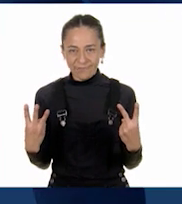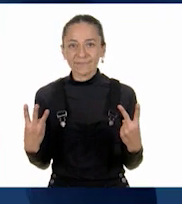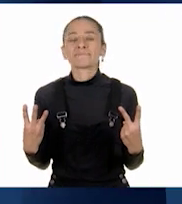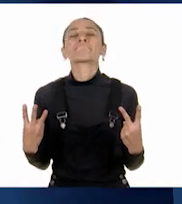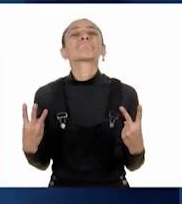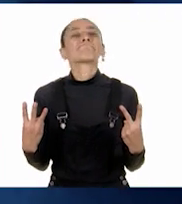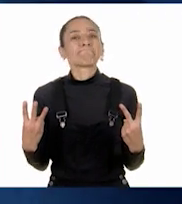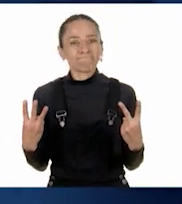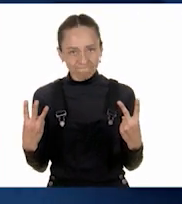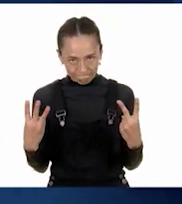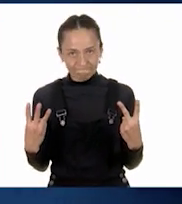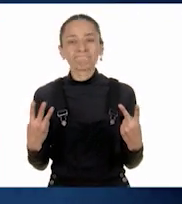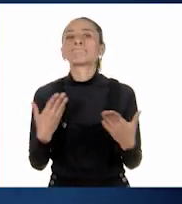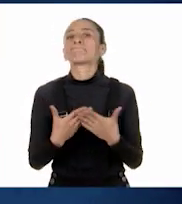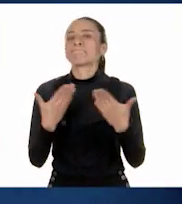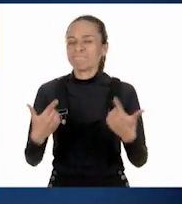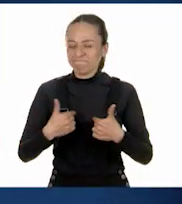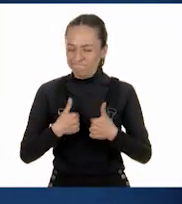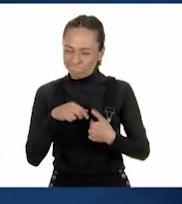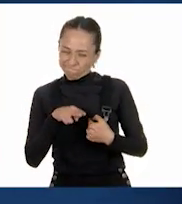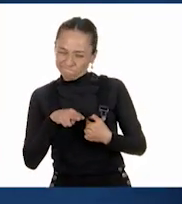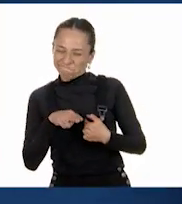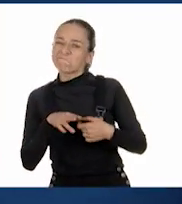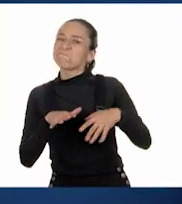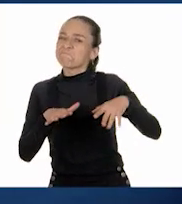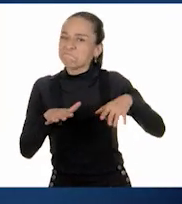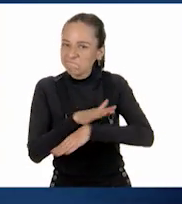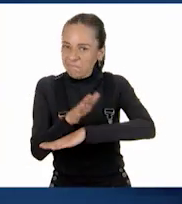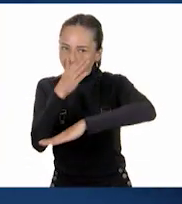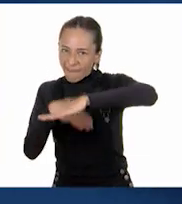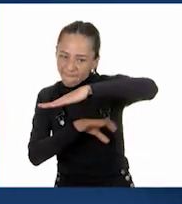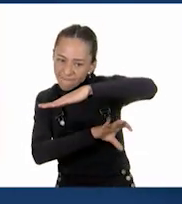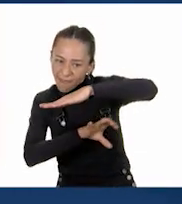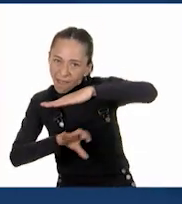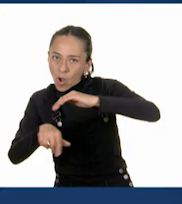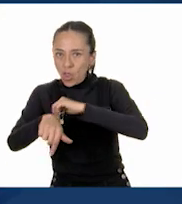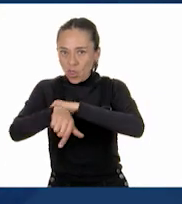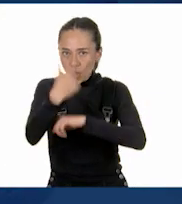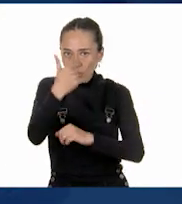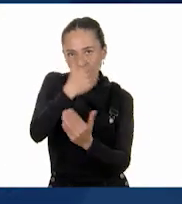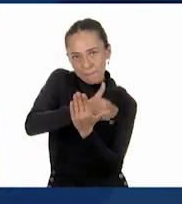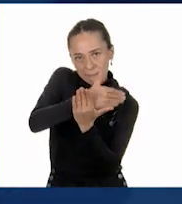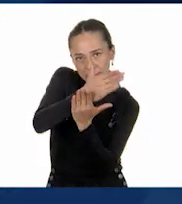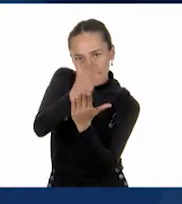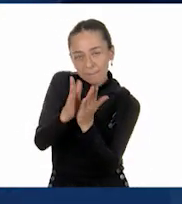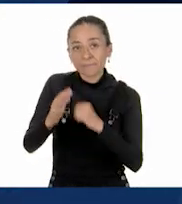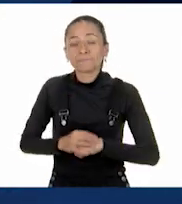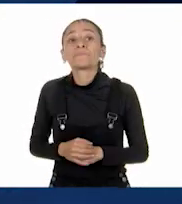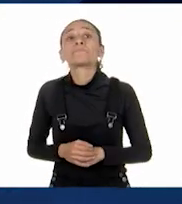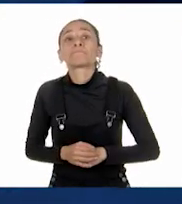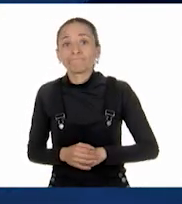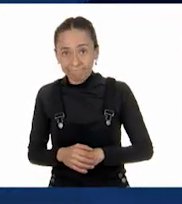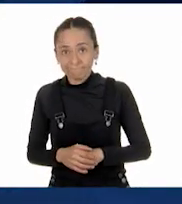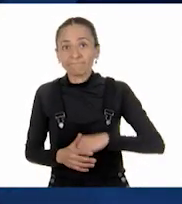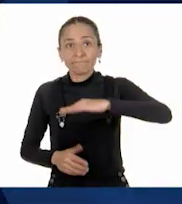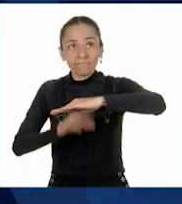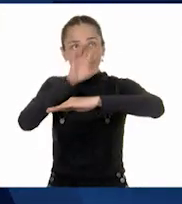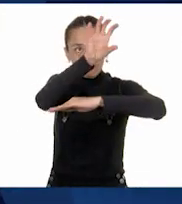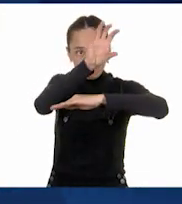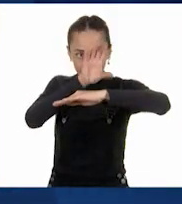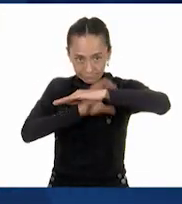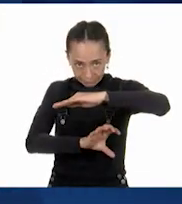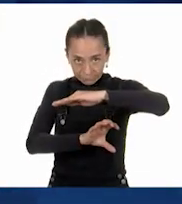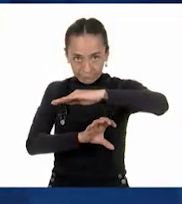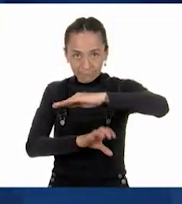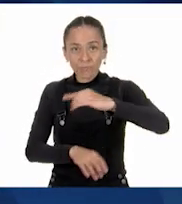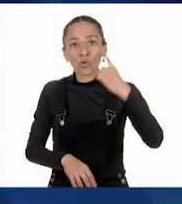Bueno, pues yo las voy a convertir en doceavos multiplicando el numerador y el denominador de un medio